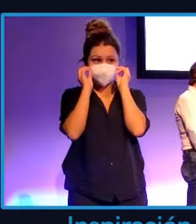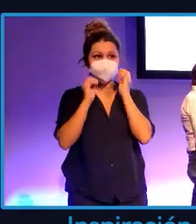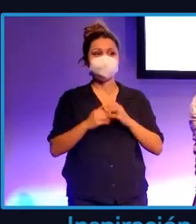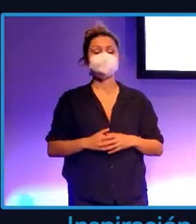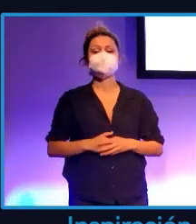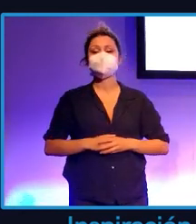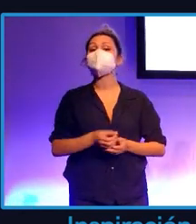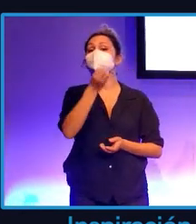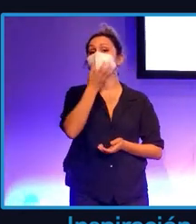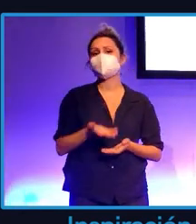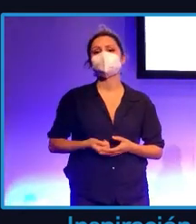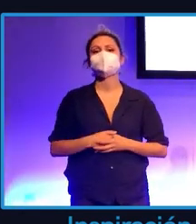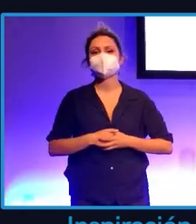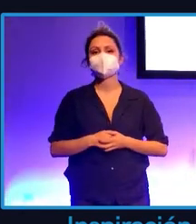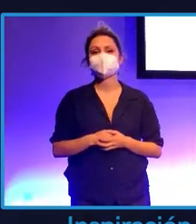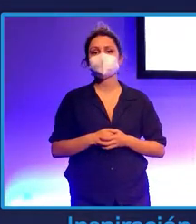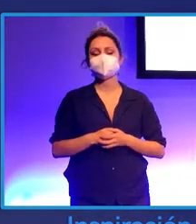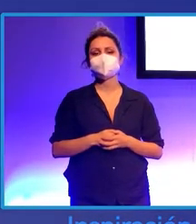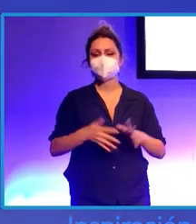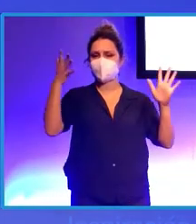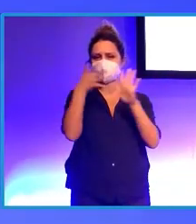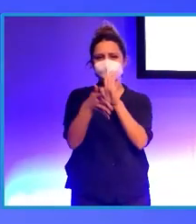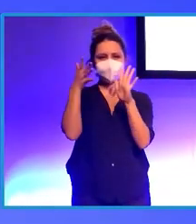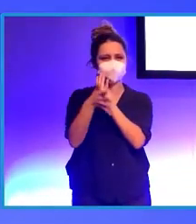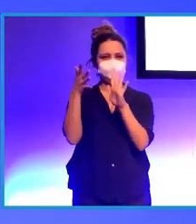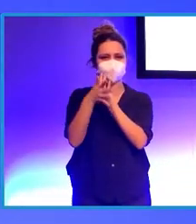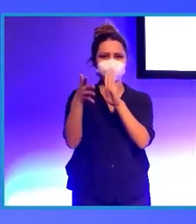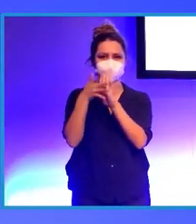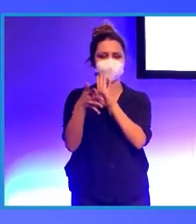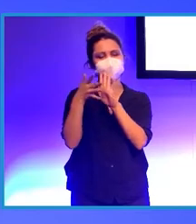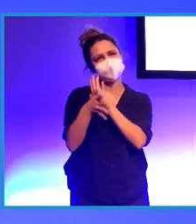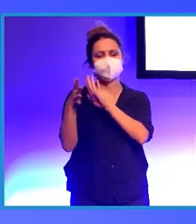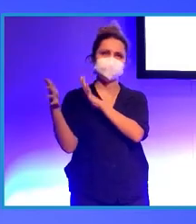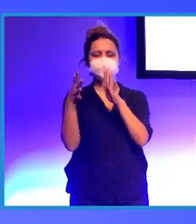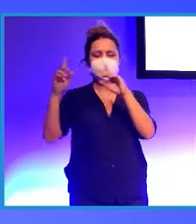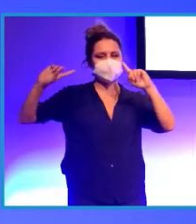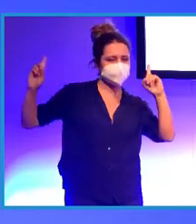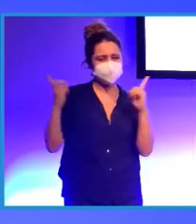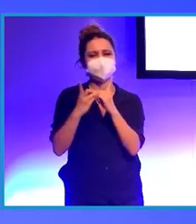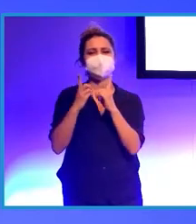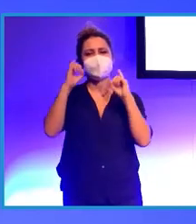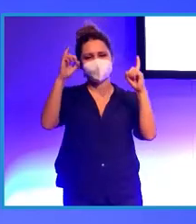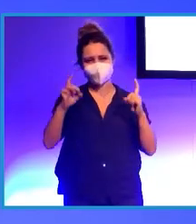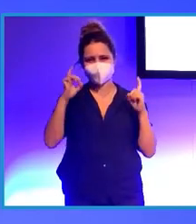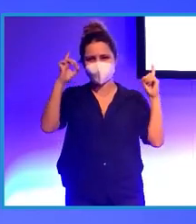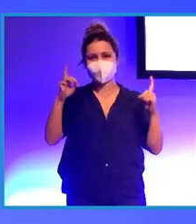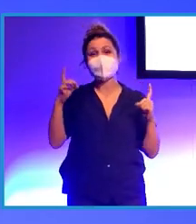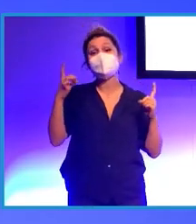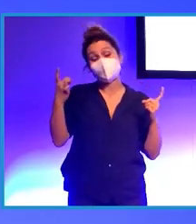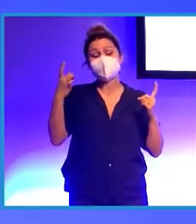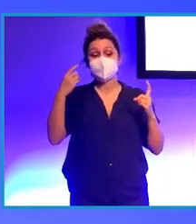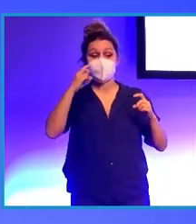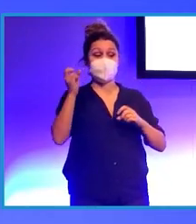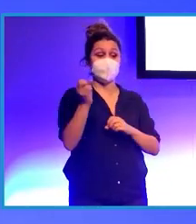Bueno, vamos a intentar explicarles de manera un poquito resumida cómo llegar a este